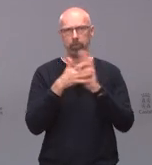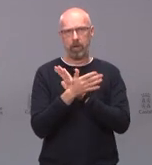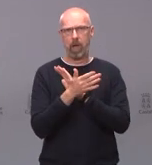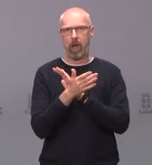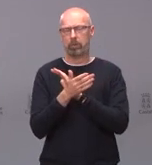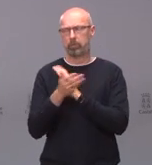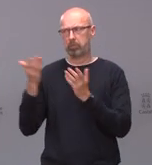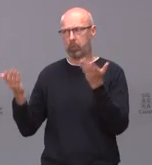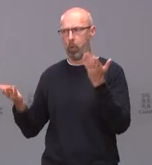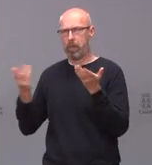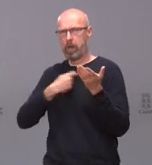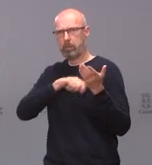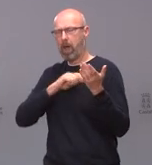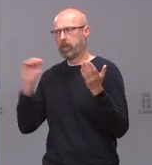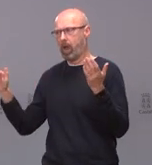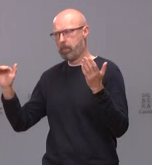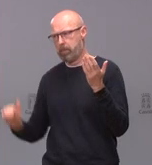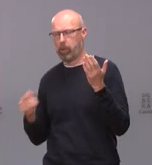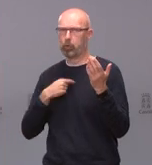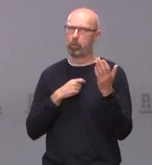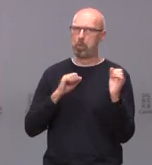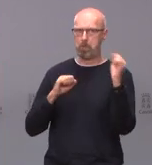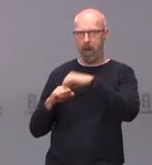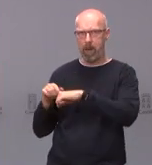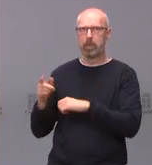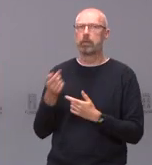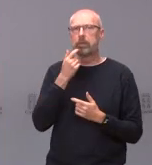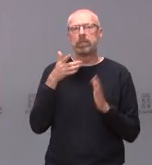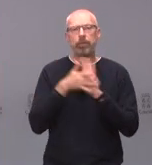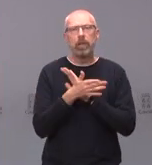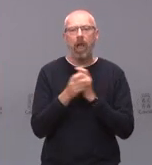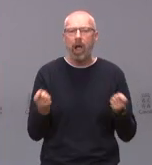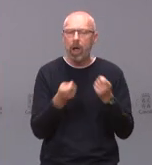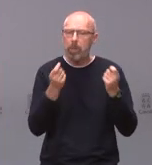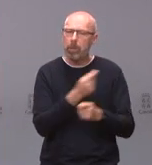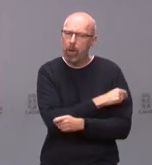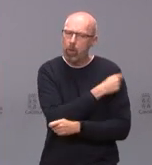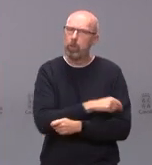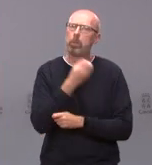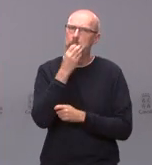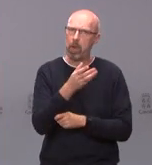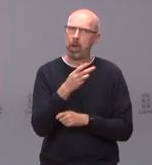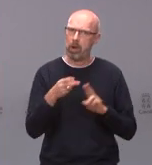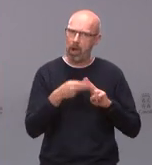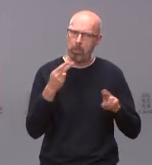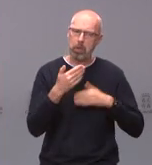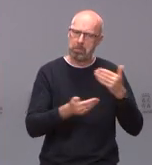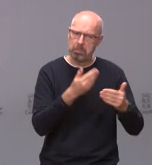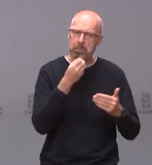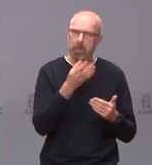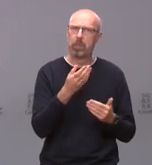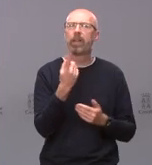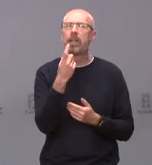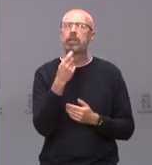el conjunto de nuestro país por tanto nuestra campaña de vacunación va bien va rápido y lo que necesita nuestra campaña de vacunación es